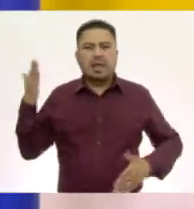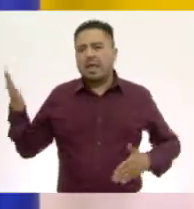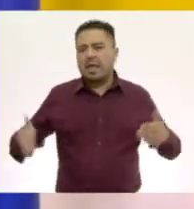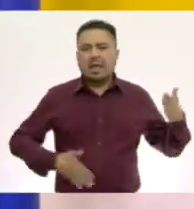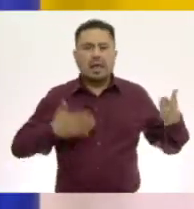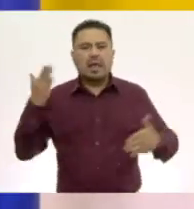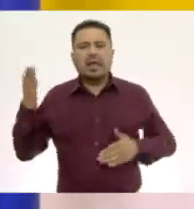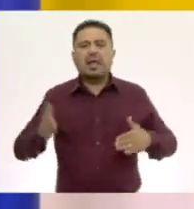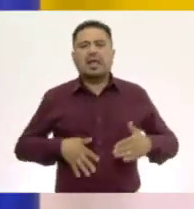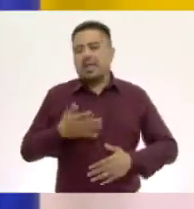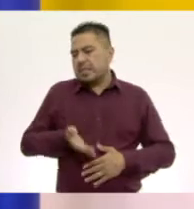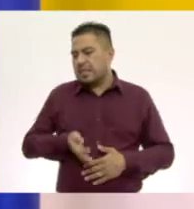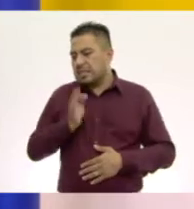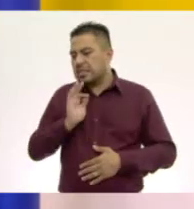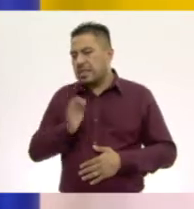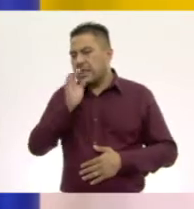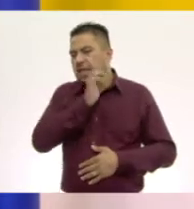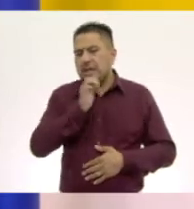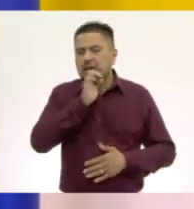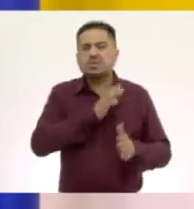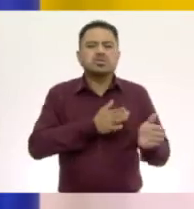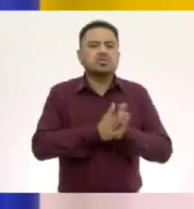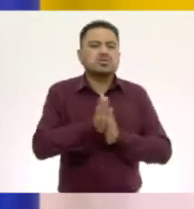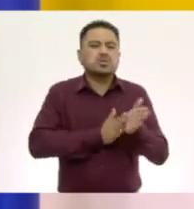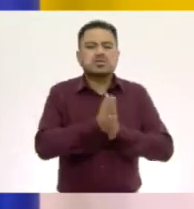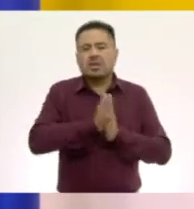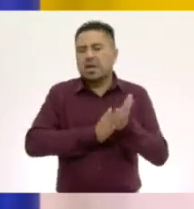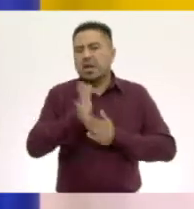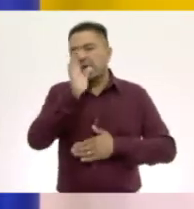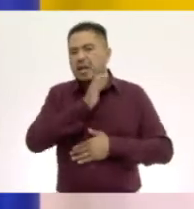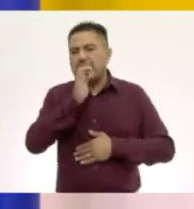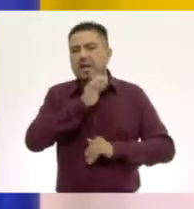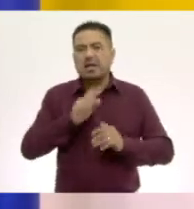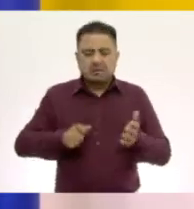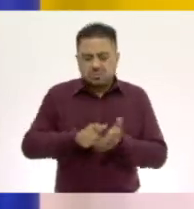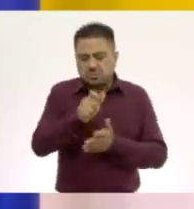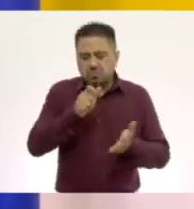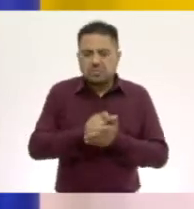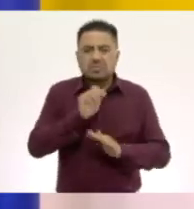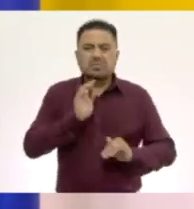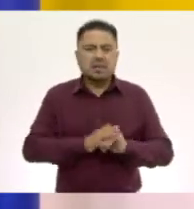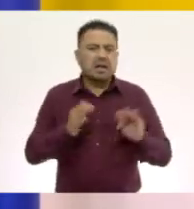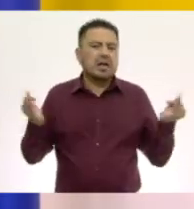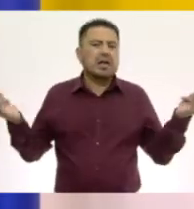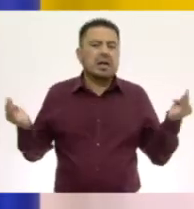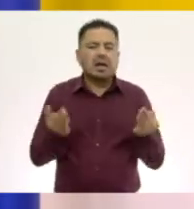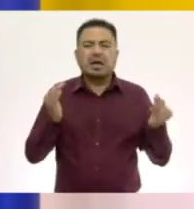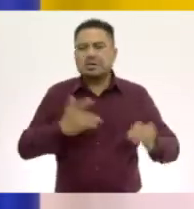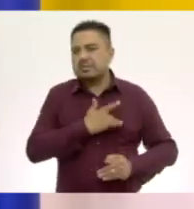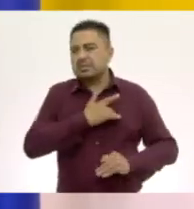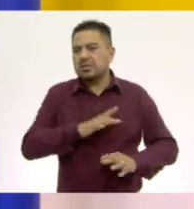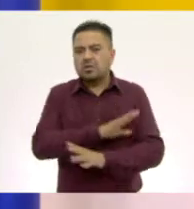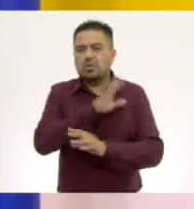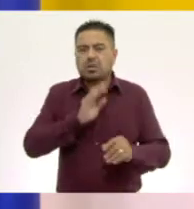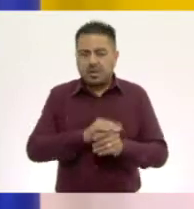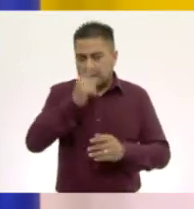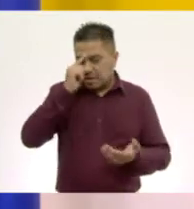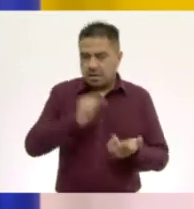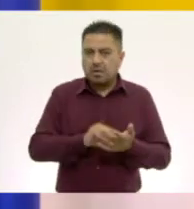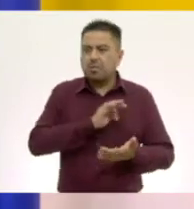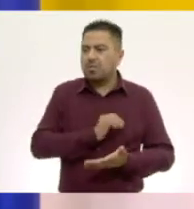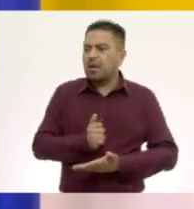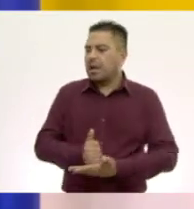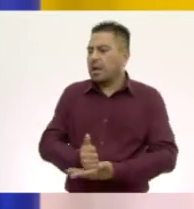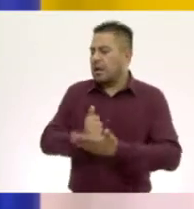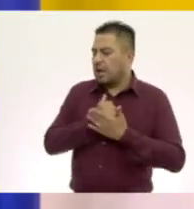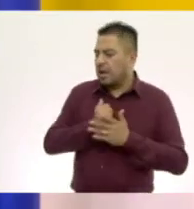un tecito caliente, un chocolate caliente, o un raspado más frío, a sentir todo esto, creo que también nos puede ayudar a